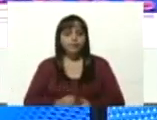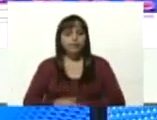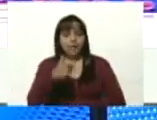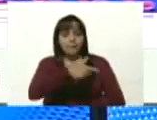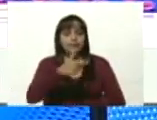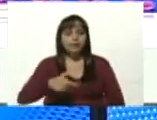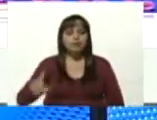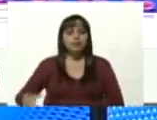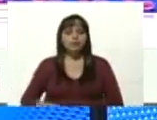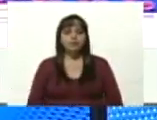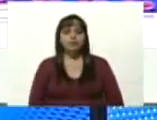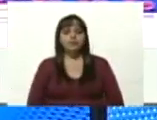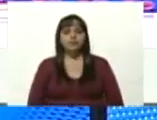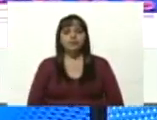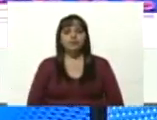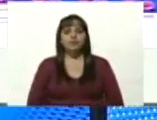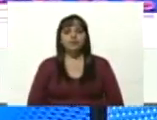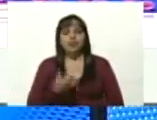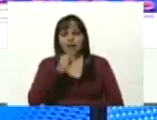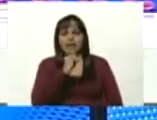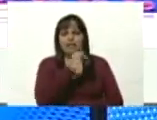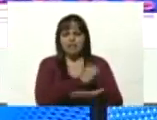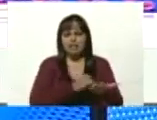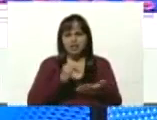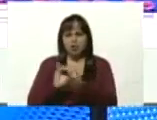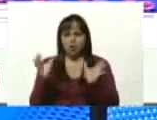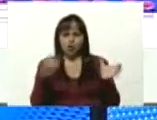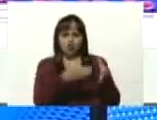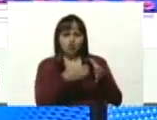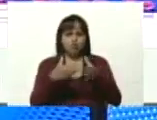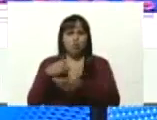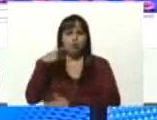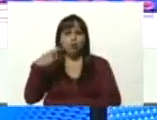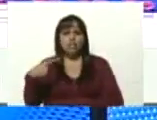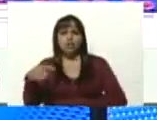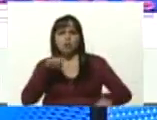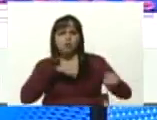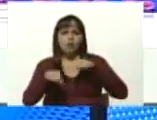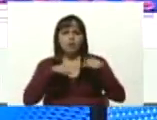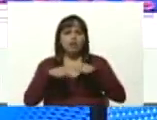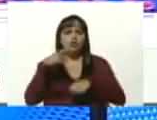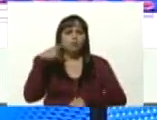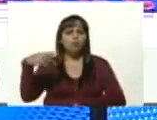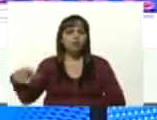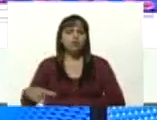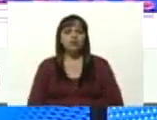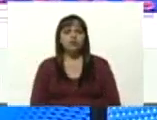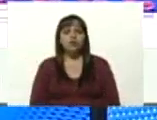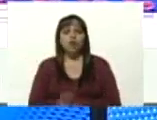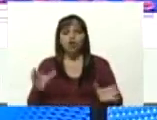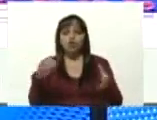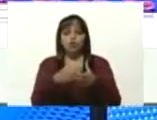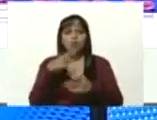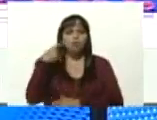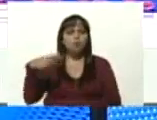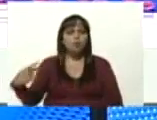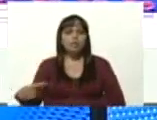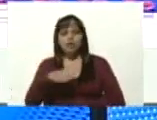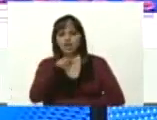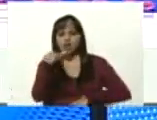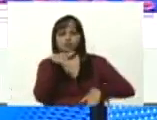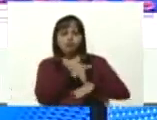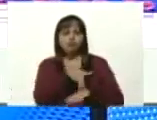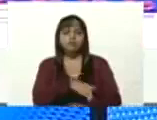personas que fueron inscritos por los partidos políticos los movimientos políticos los grupos políticos a nivel